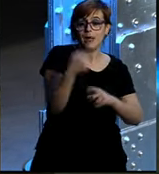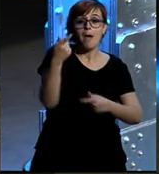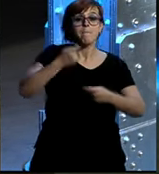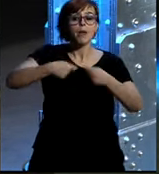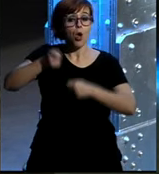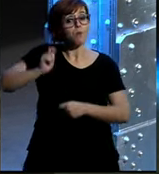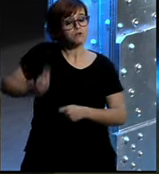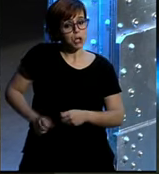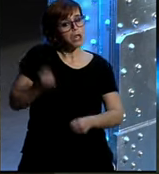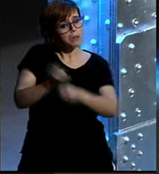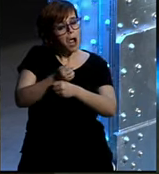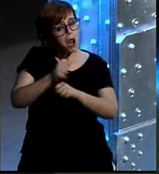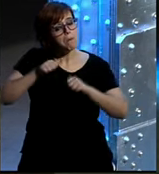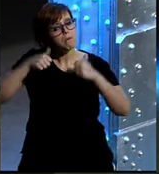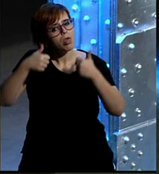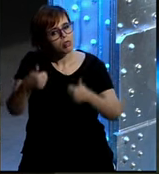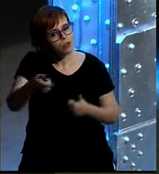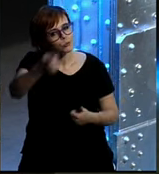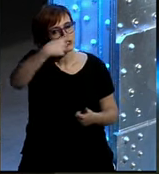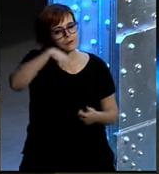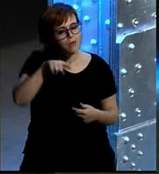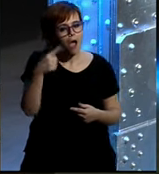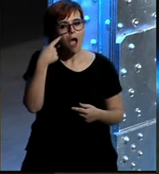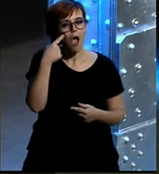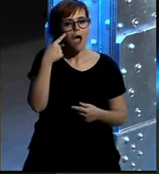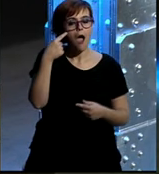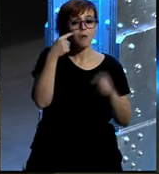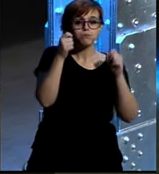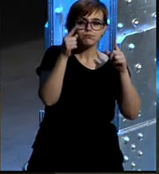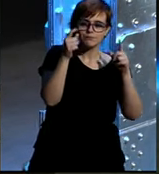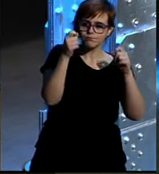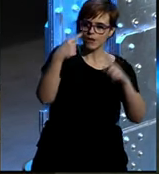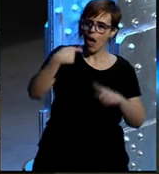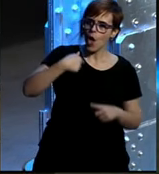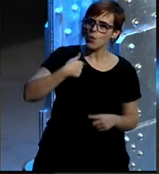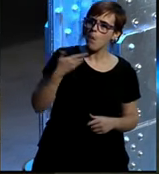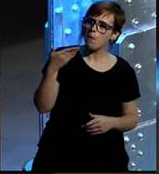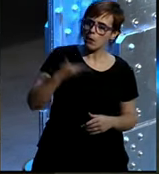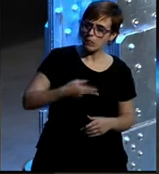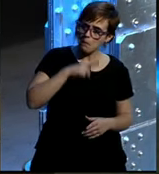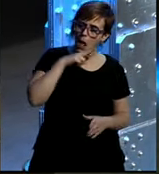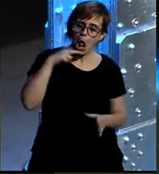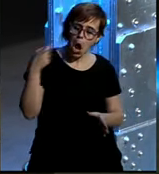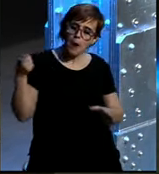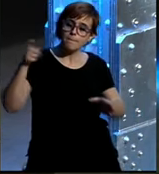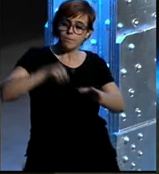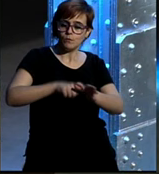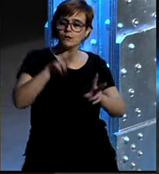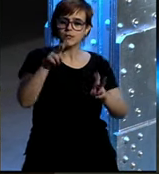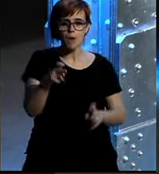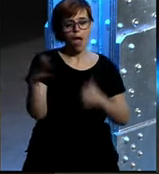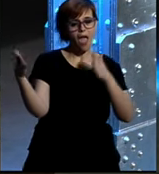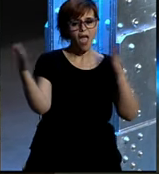vais a empezar a daros cuenta de la de la importancia que tenéis a día de hoy estamos en la en la era del